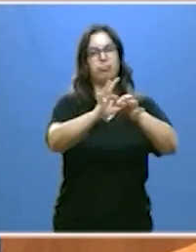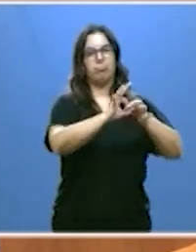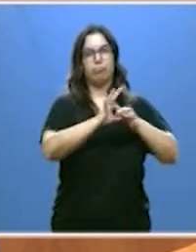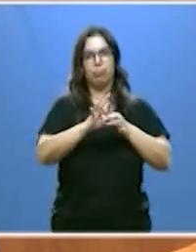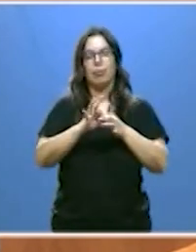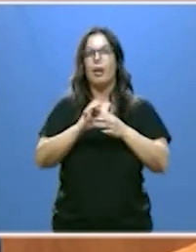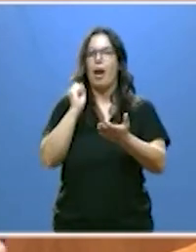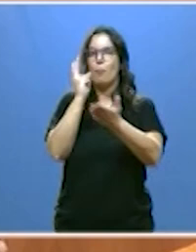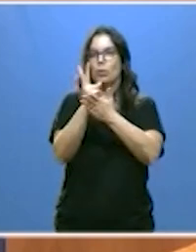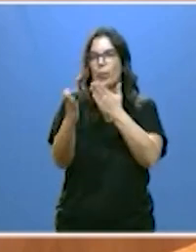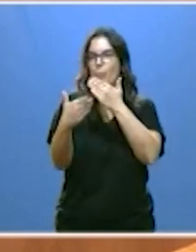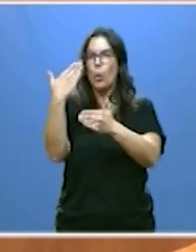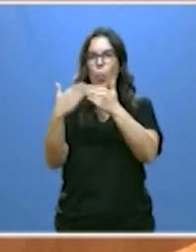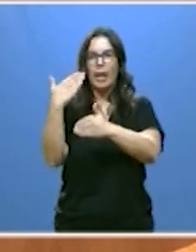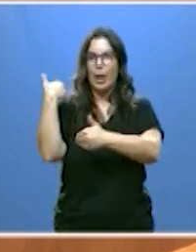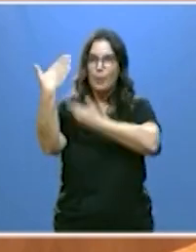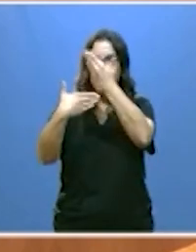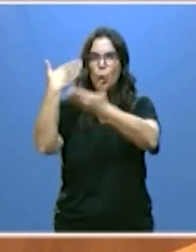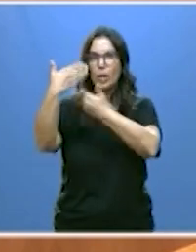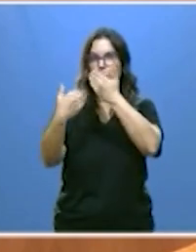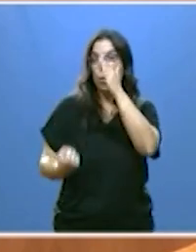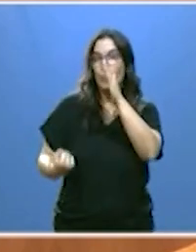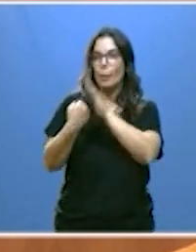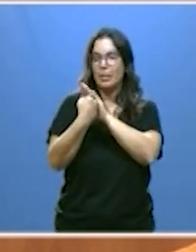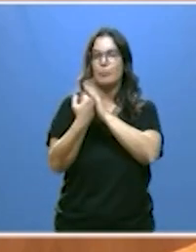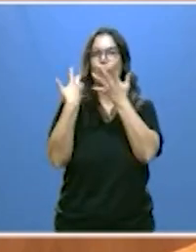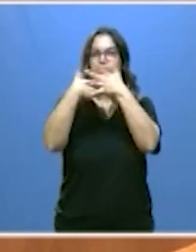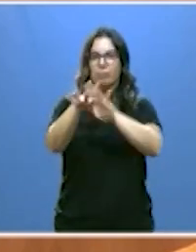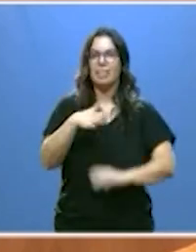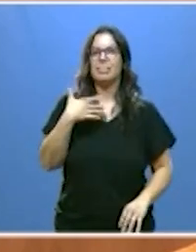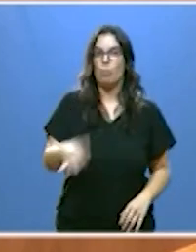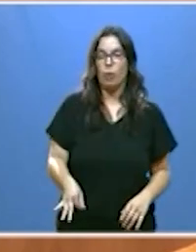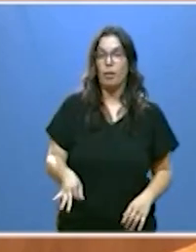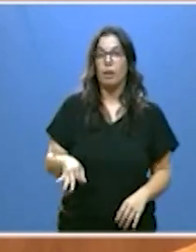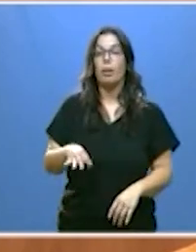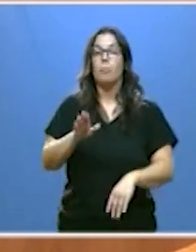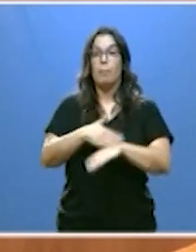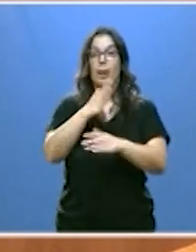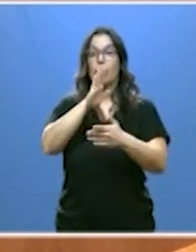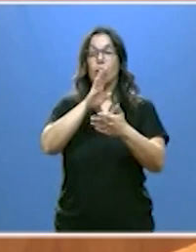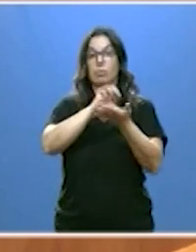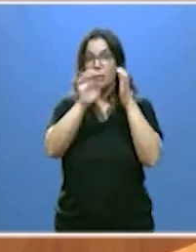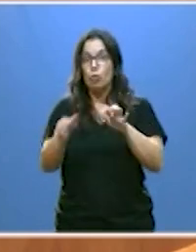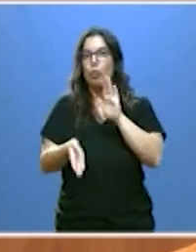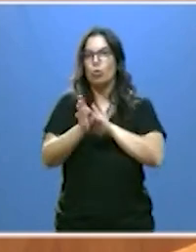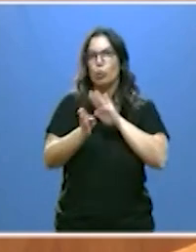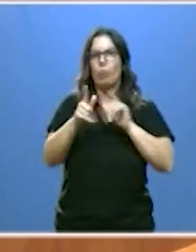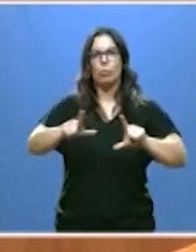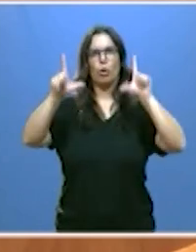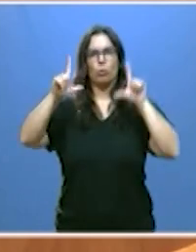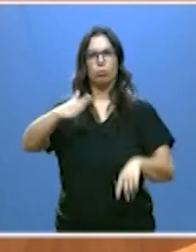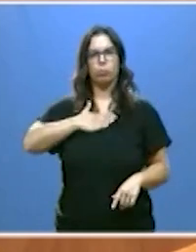actuales apuestas de progreso para seguir haciendo de Castilla y León una comunidad con protagonismo propio